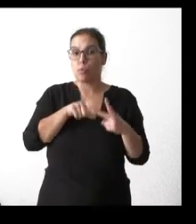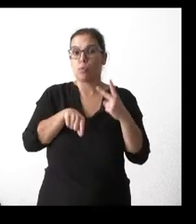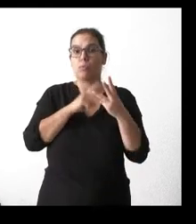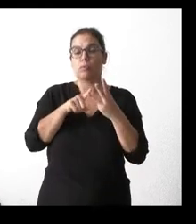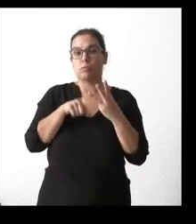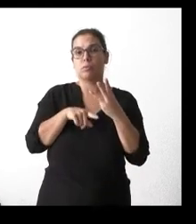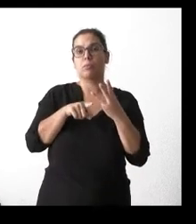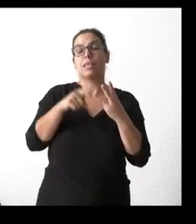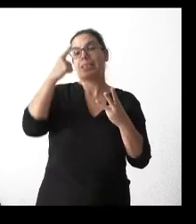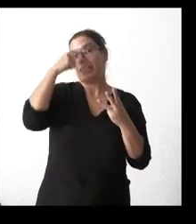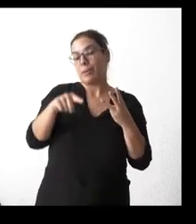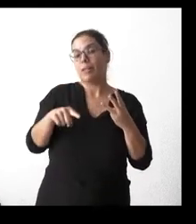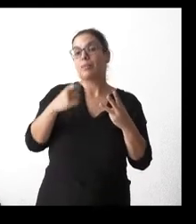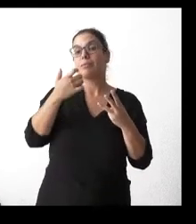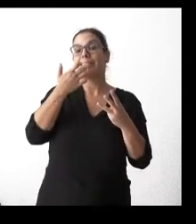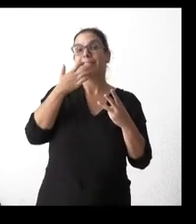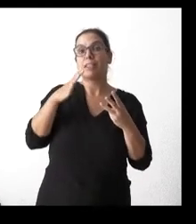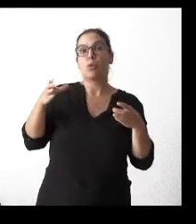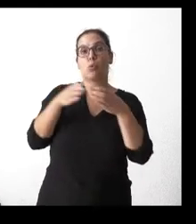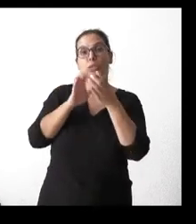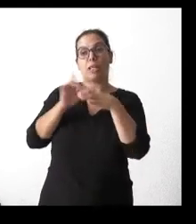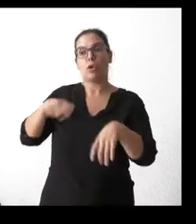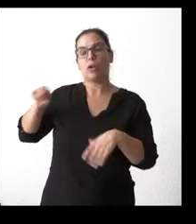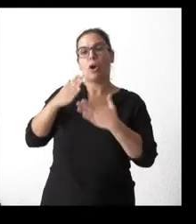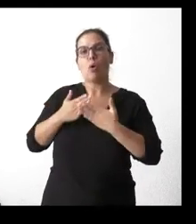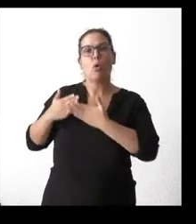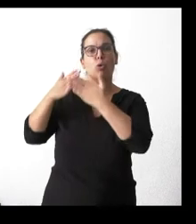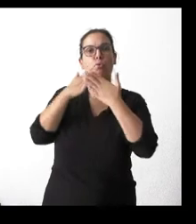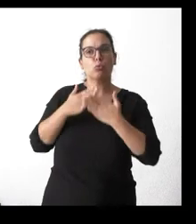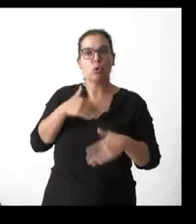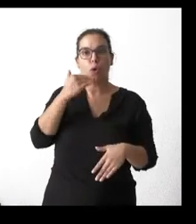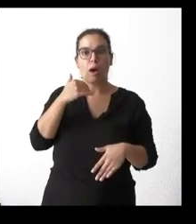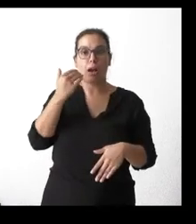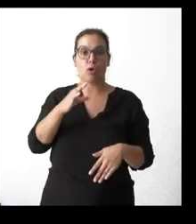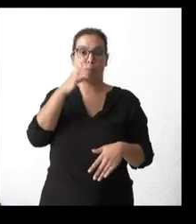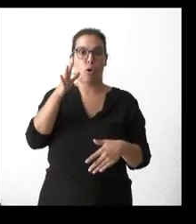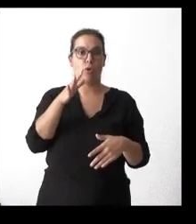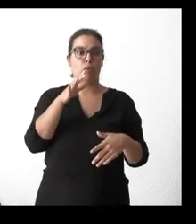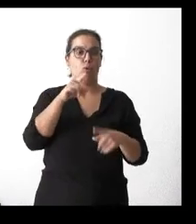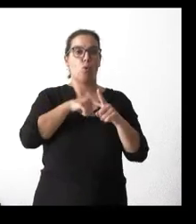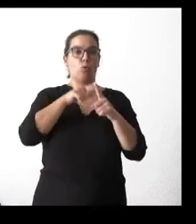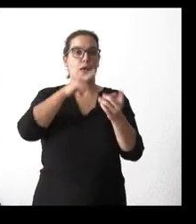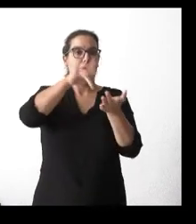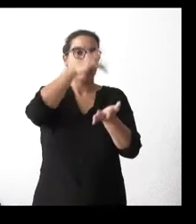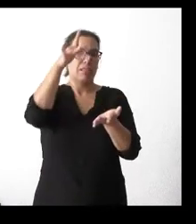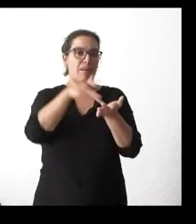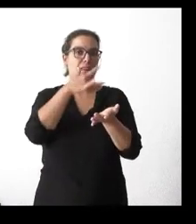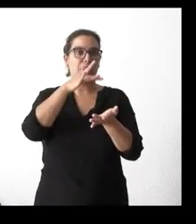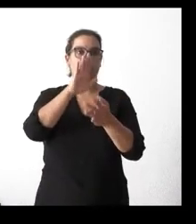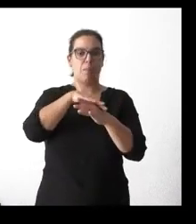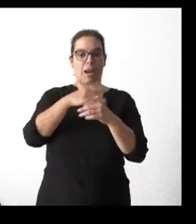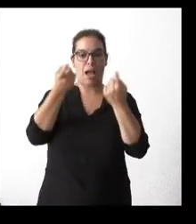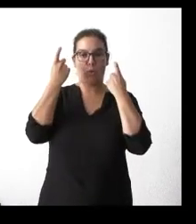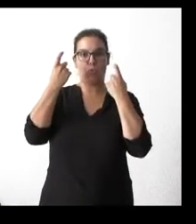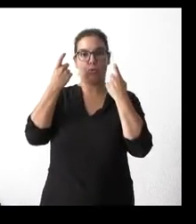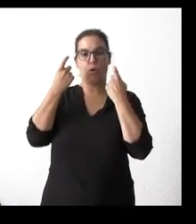la segunda es saber si la Junta ha realizado algún estudio sobre las consecuencias del uso de dispositivos móviles en los alumnos, de